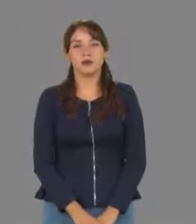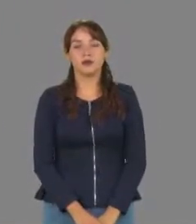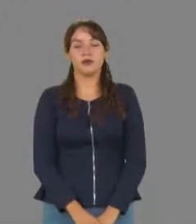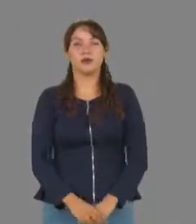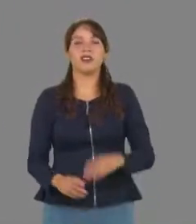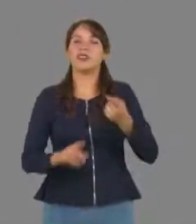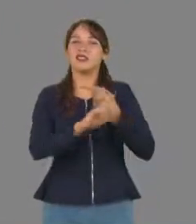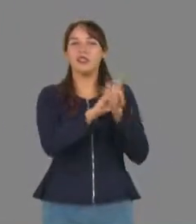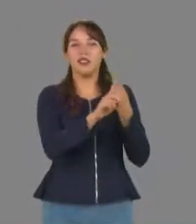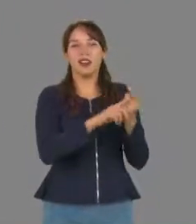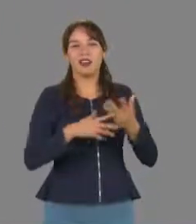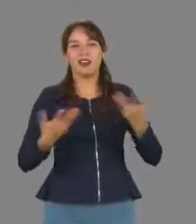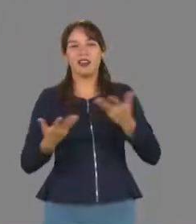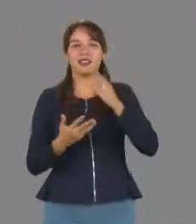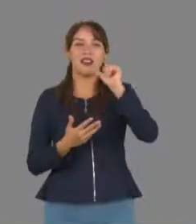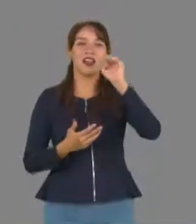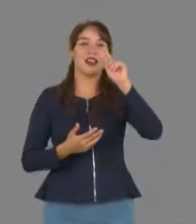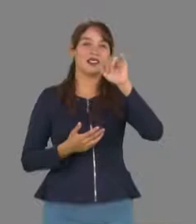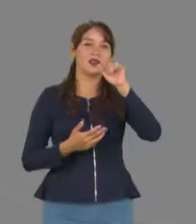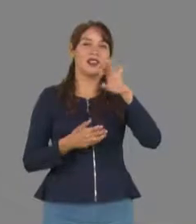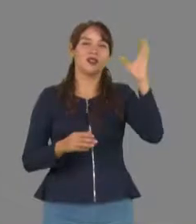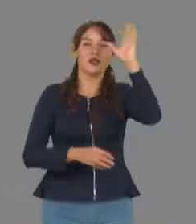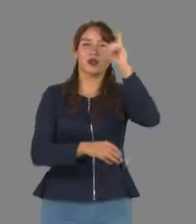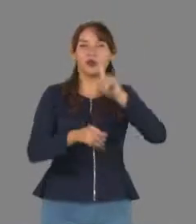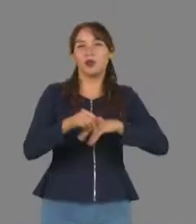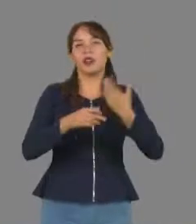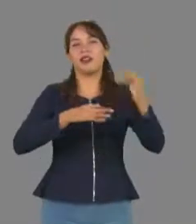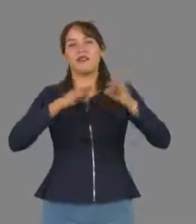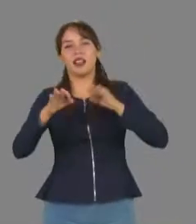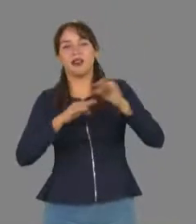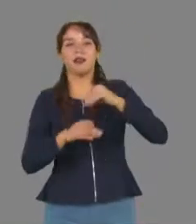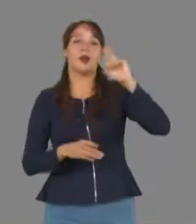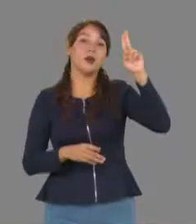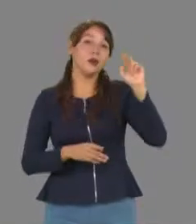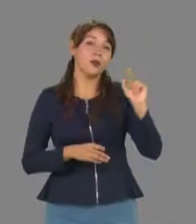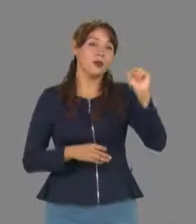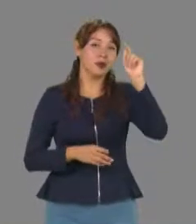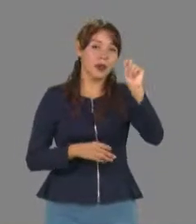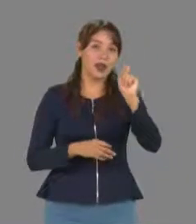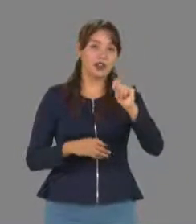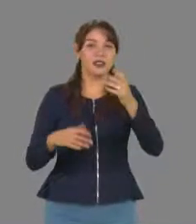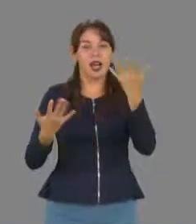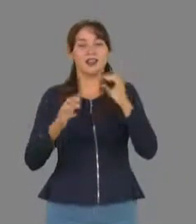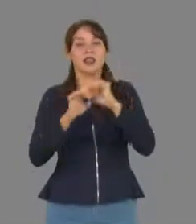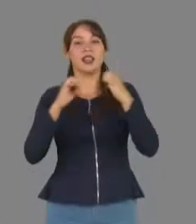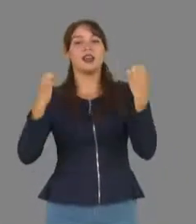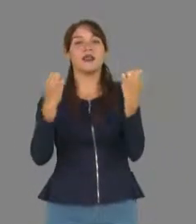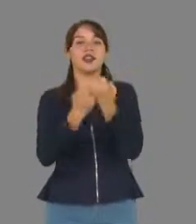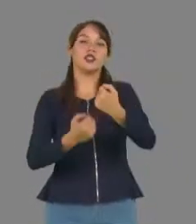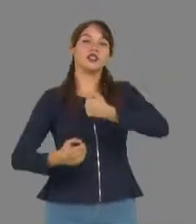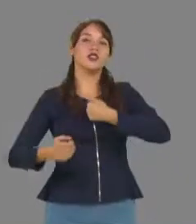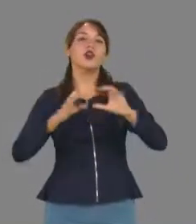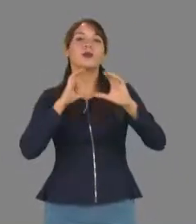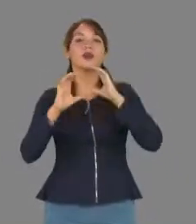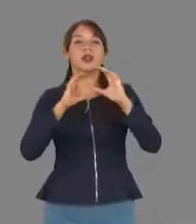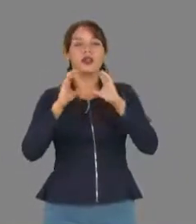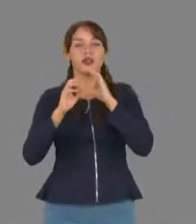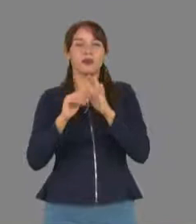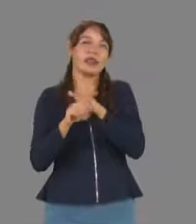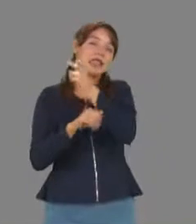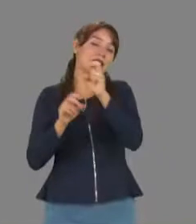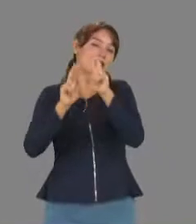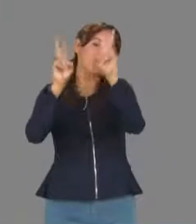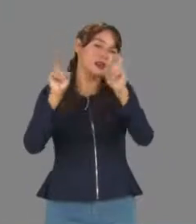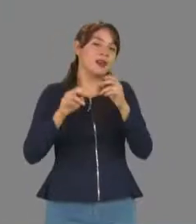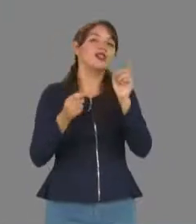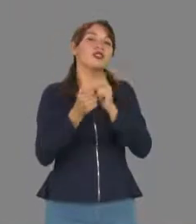Con diversas actividades académicas y culturales, la Universidad Autónoma de Tamaulipas llevó a cabo el evento Yo Comunico, con el cual